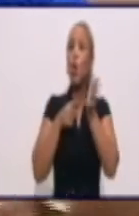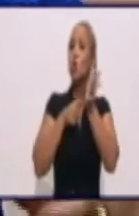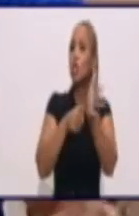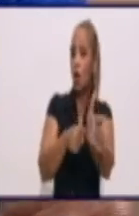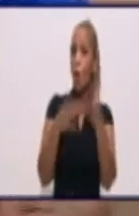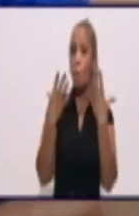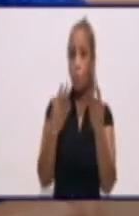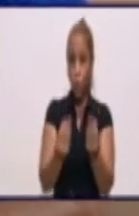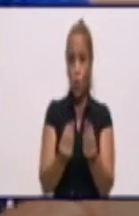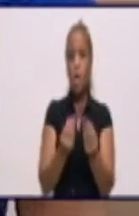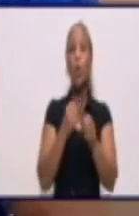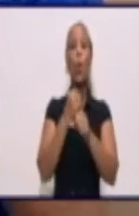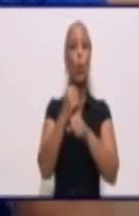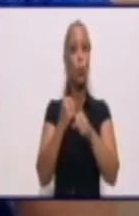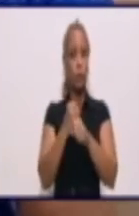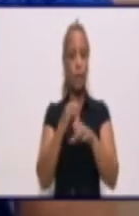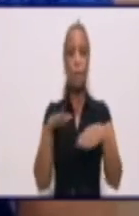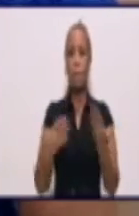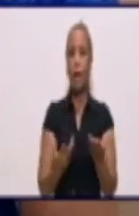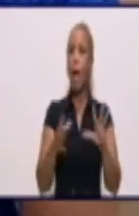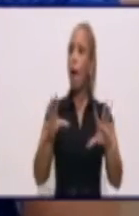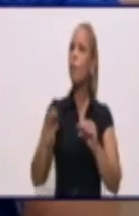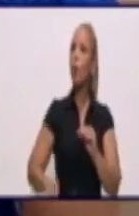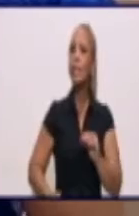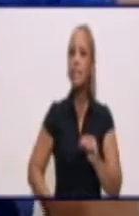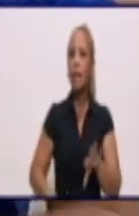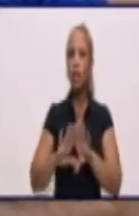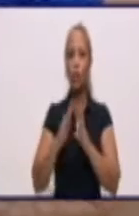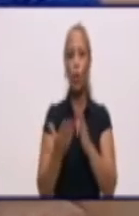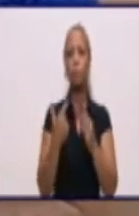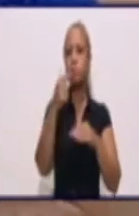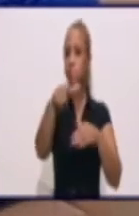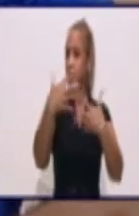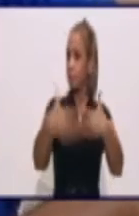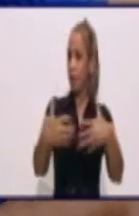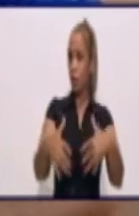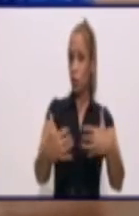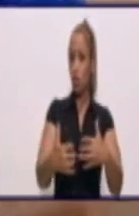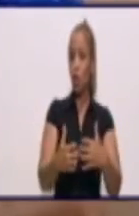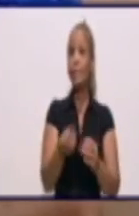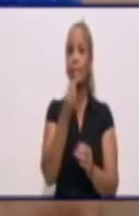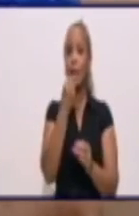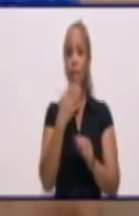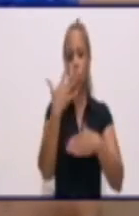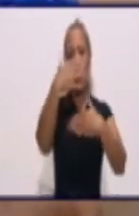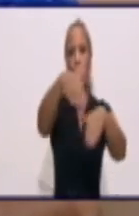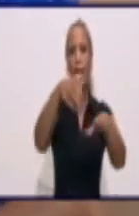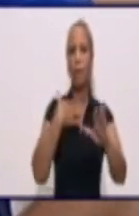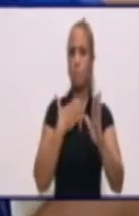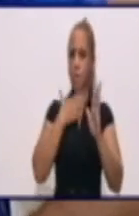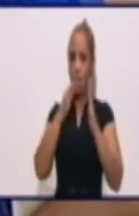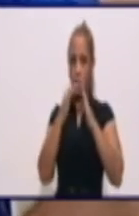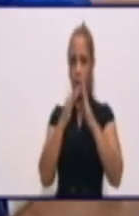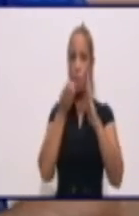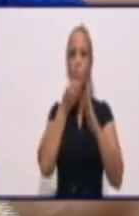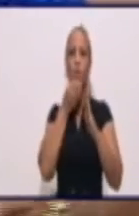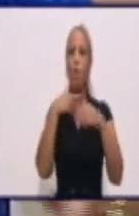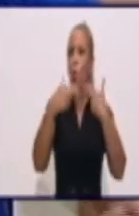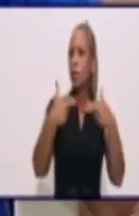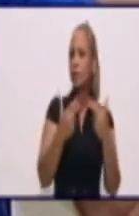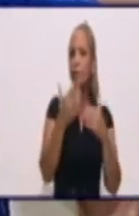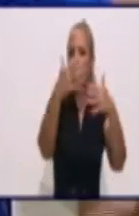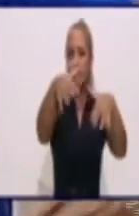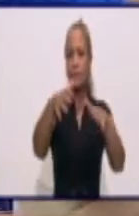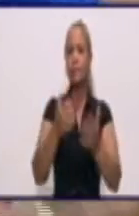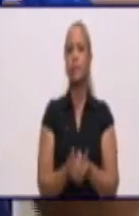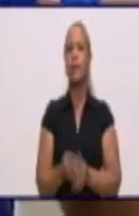para aprovechar cualquier espacio dentro del hogar para la producción de alimentos. No vayan a pensar que es una sección que hacemos, digamos, de consejos